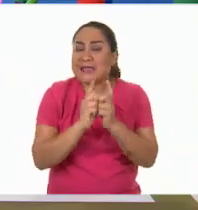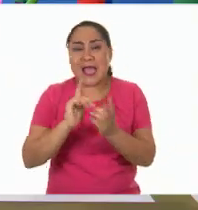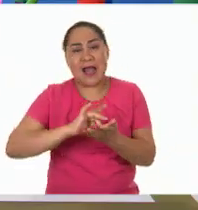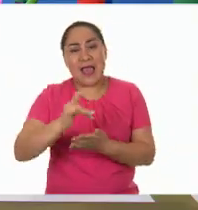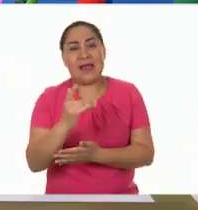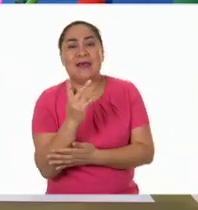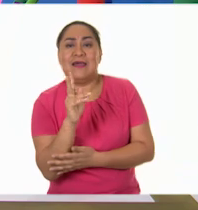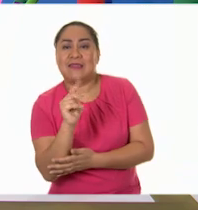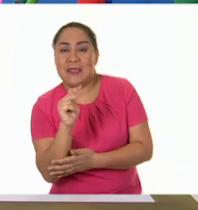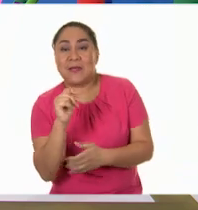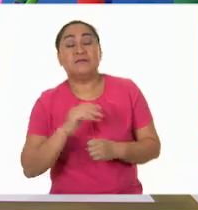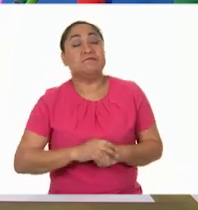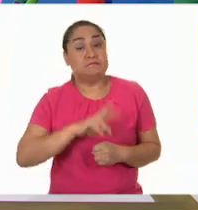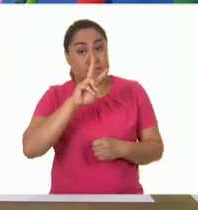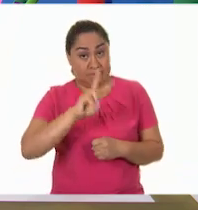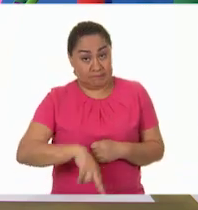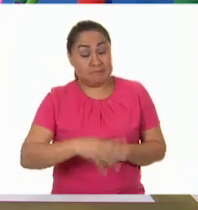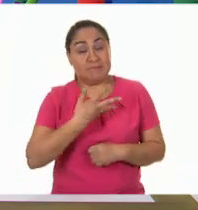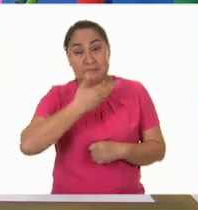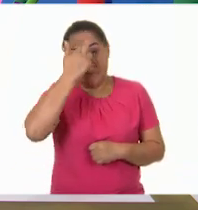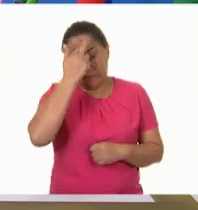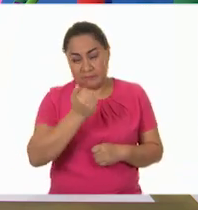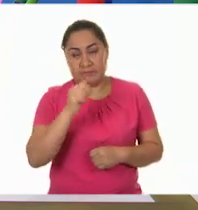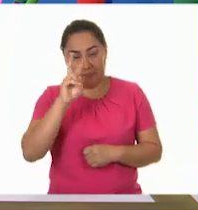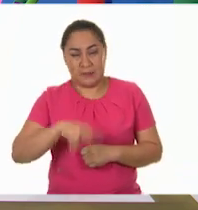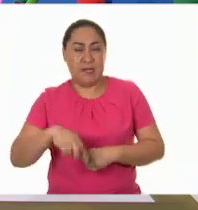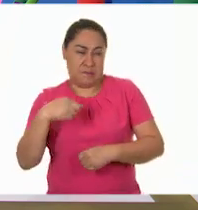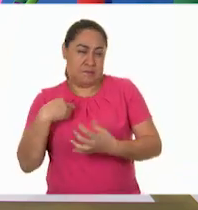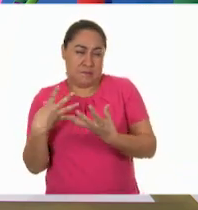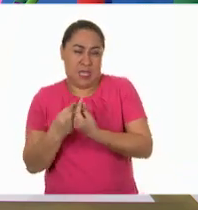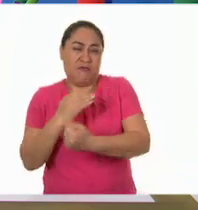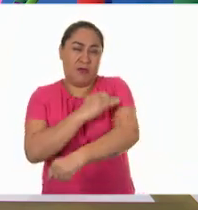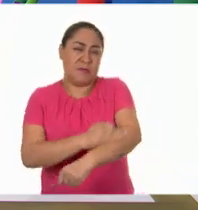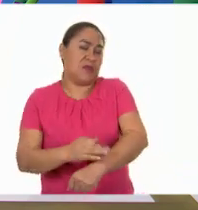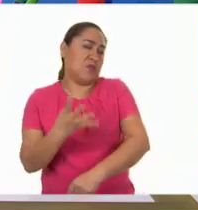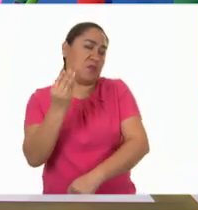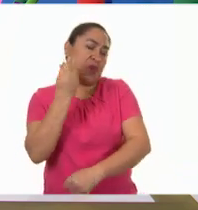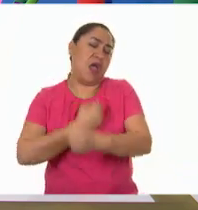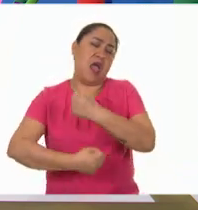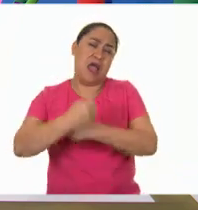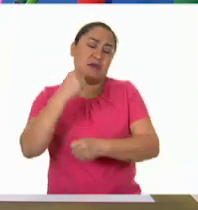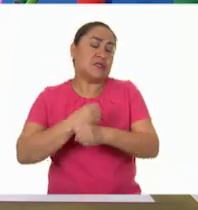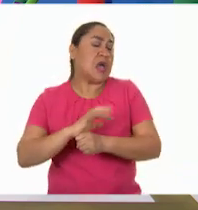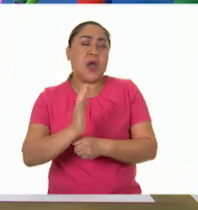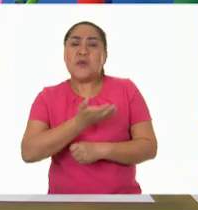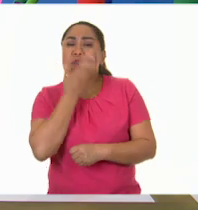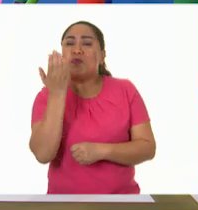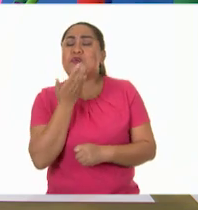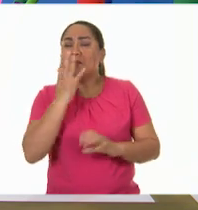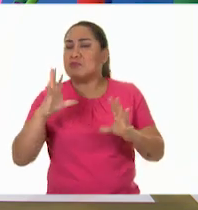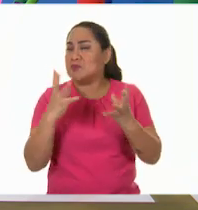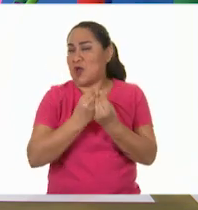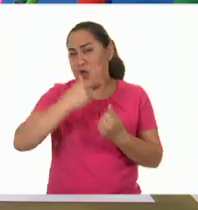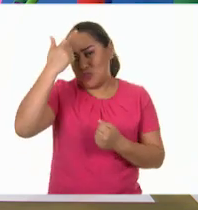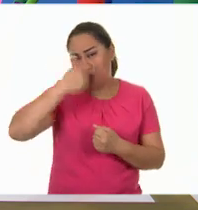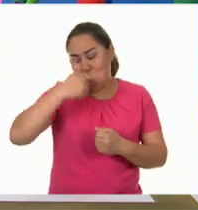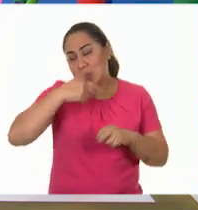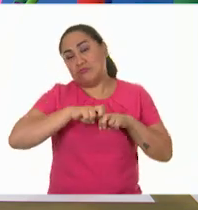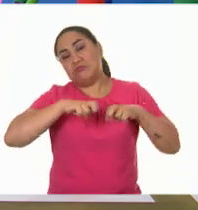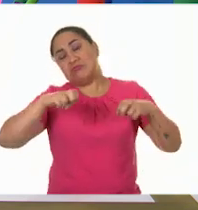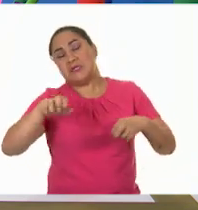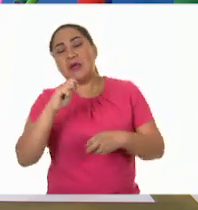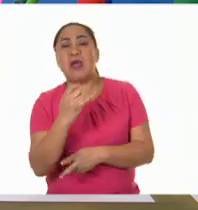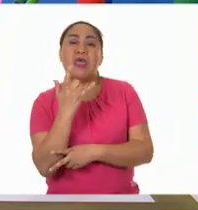totalmente cierto. En mi familia, desde hace muchísimos años, tenemos la costumbre de sentarnos juntos por las noches a ver la tele.